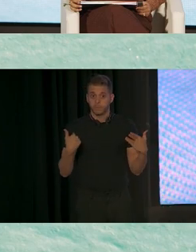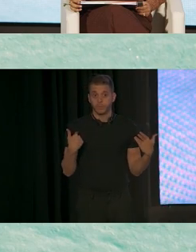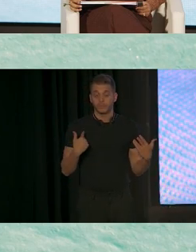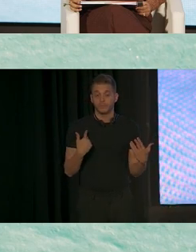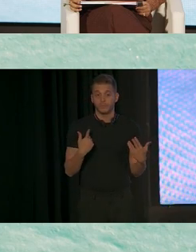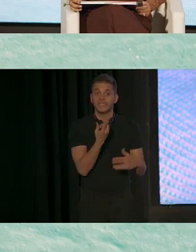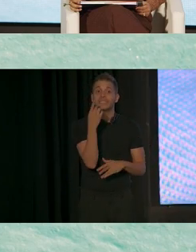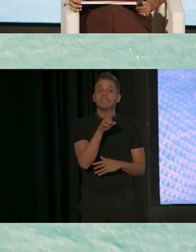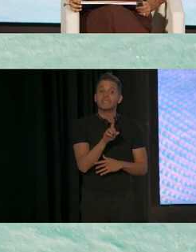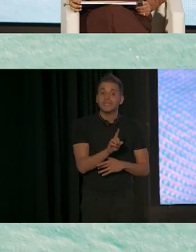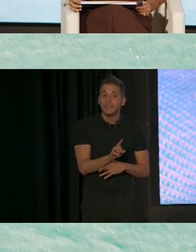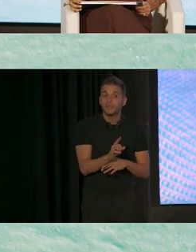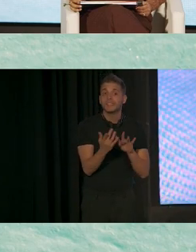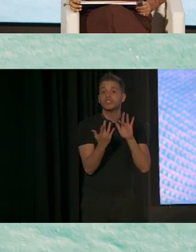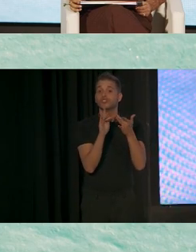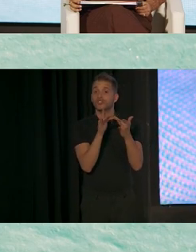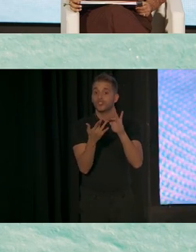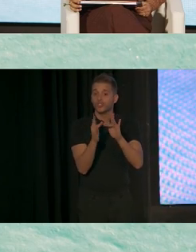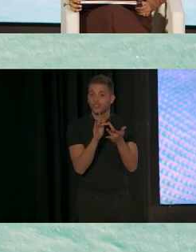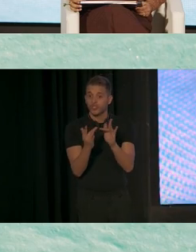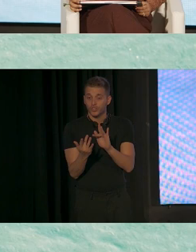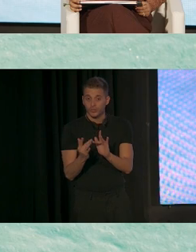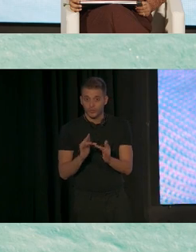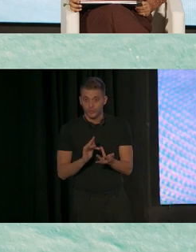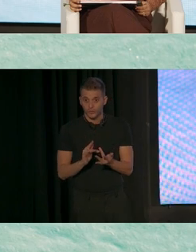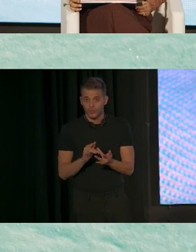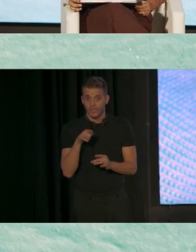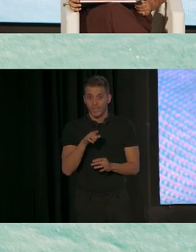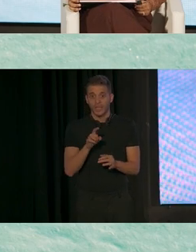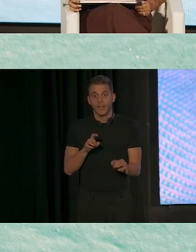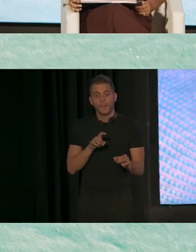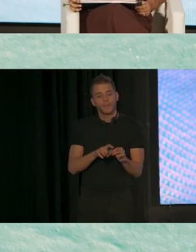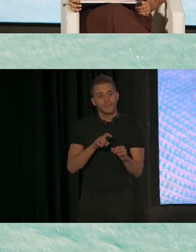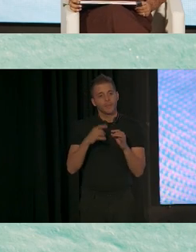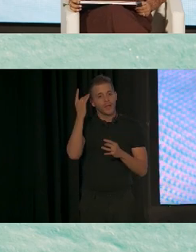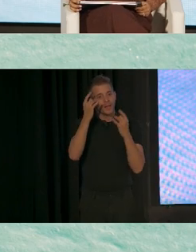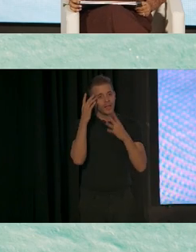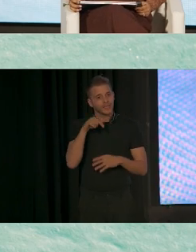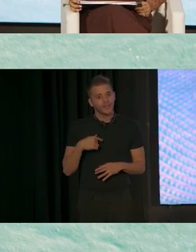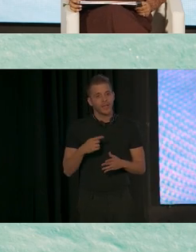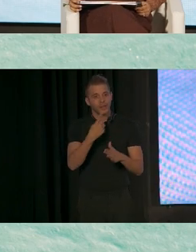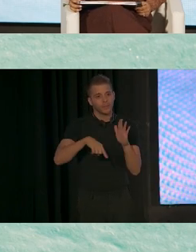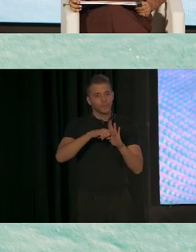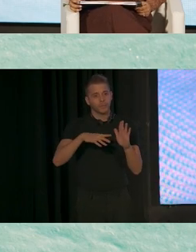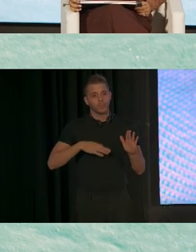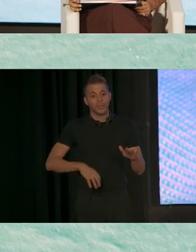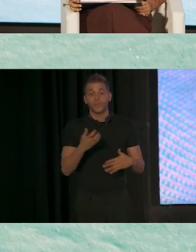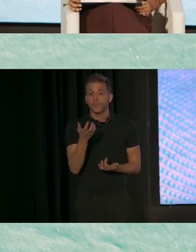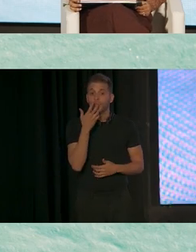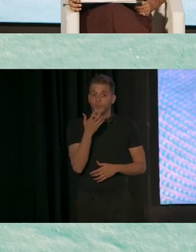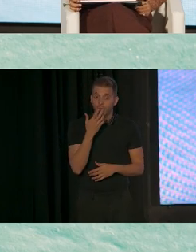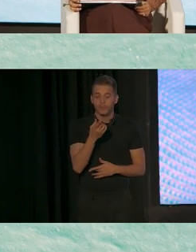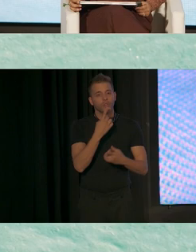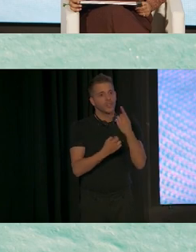participar en la actividad y eventos. Por ejemplo, la información